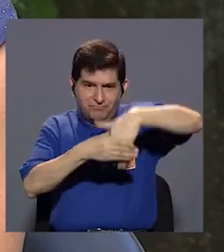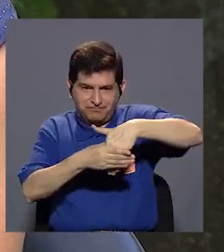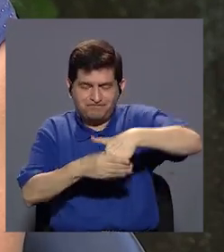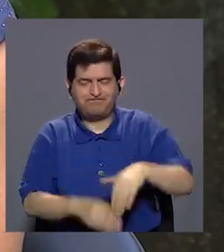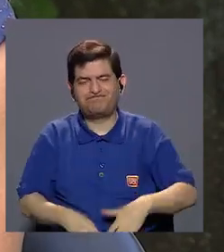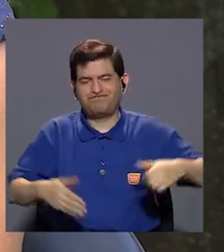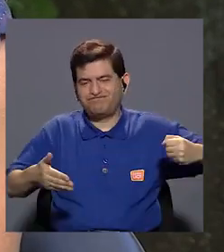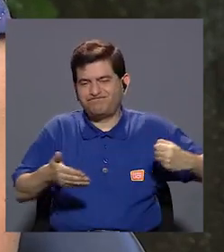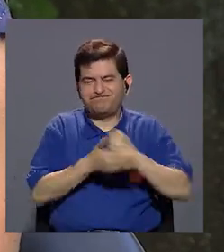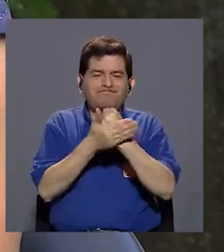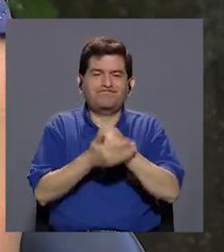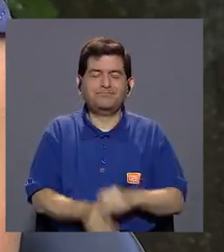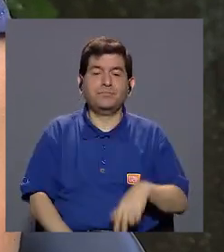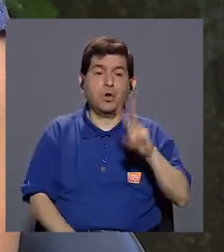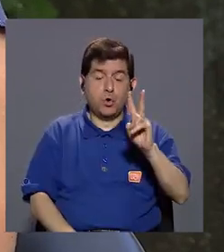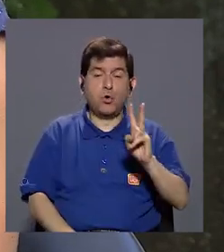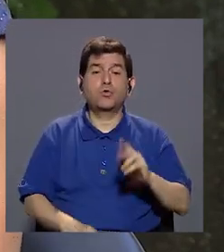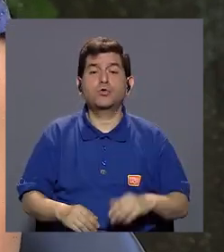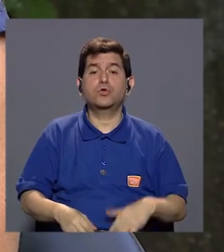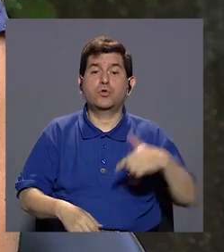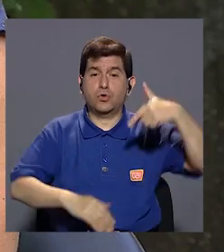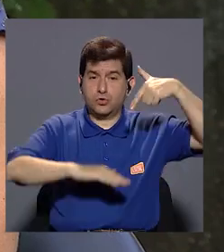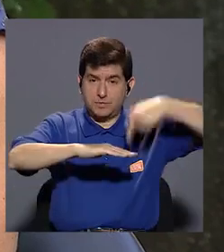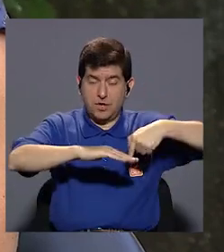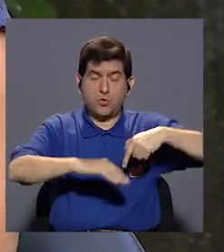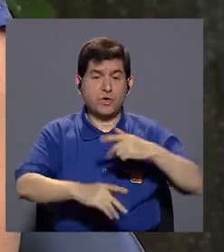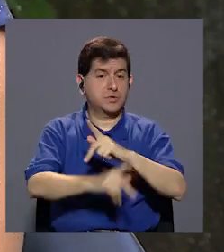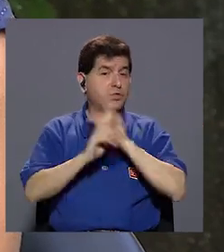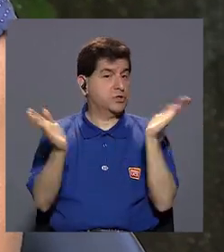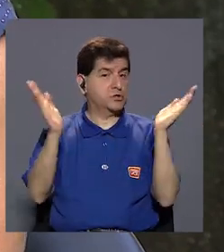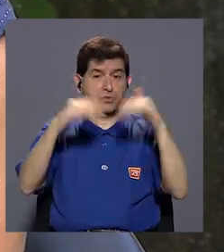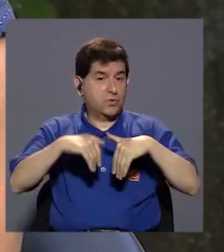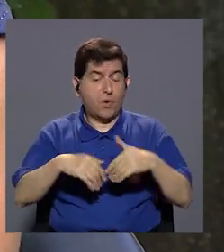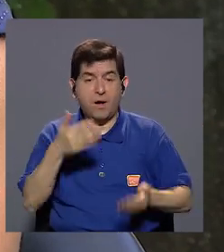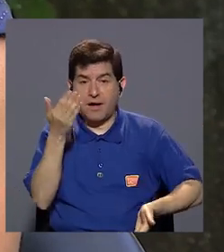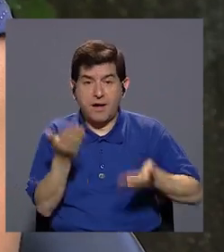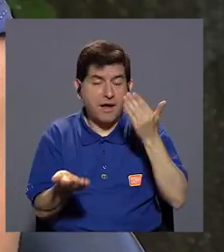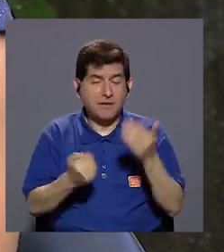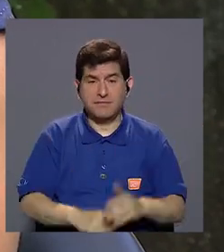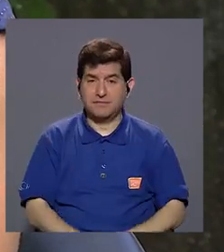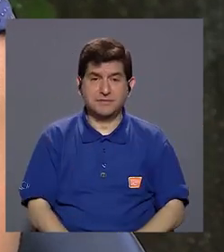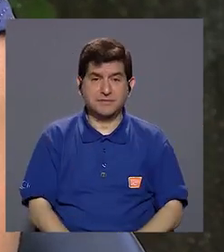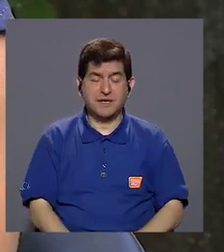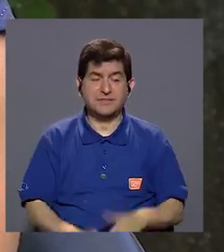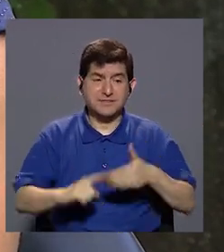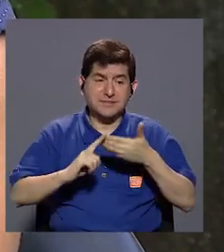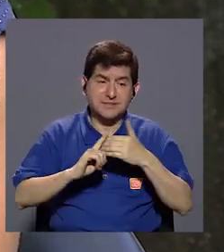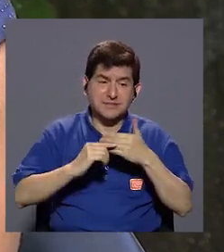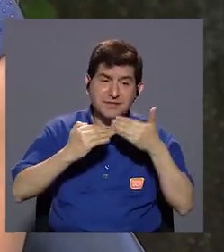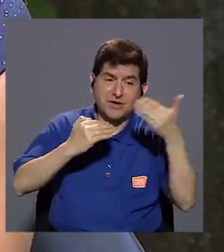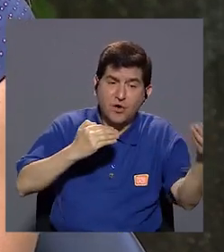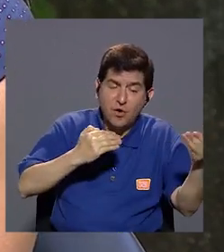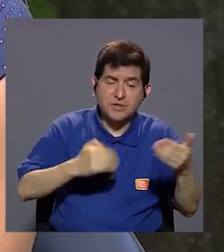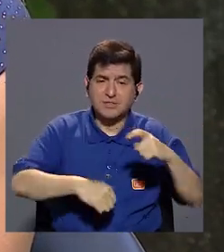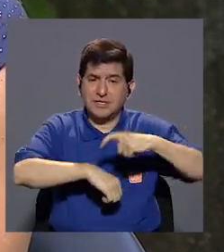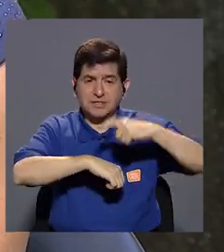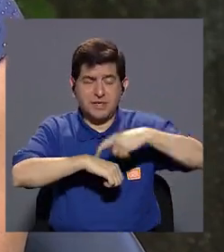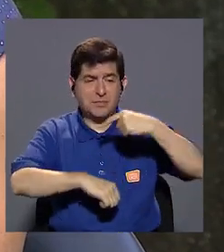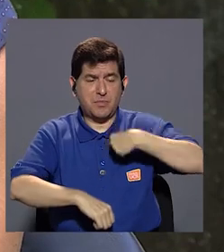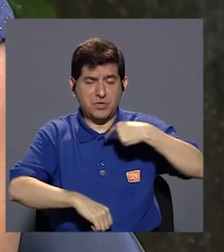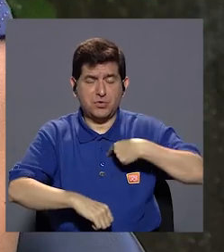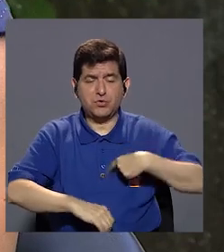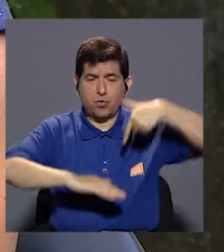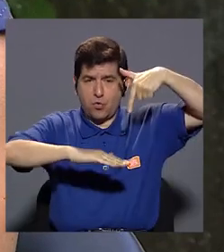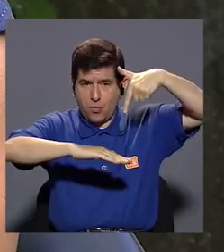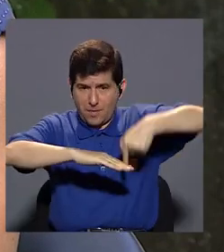desgraciadamente, incluso con dos vacunas, a veces no hay protección, porque pueden pasar factores que tal vez en el momento en que yo puse la